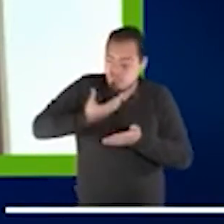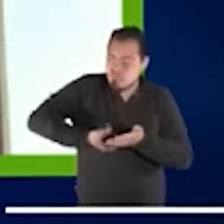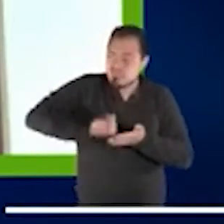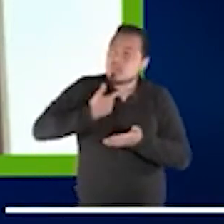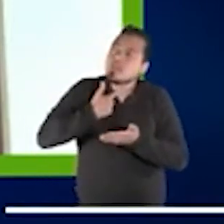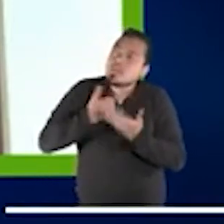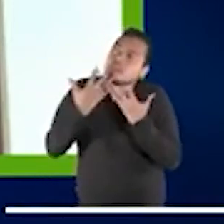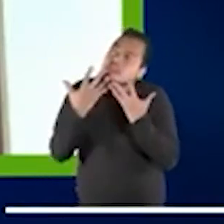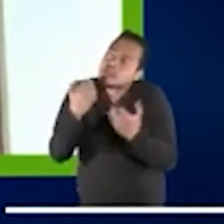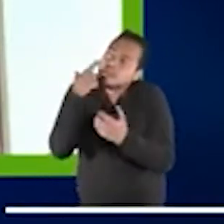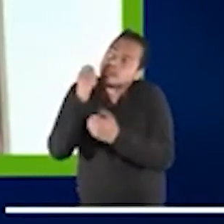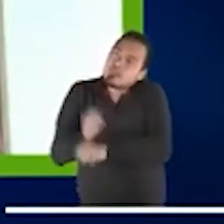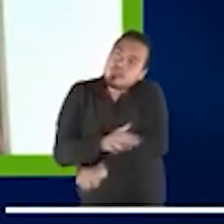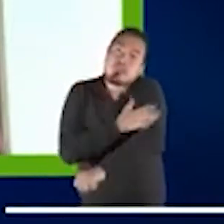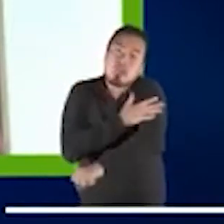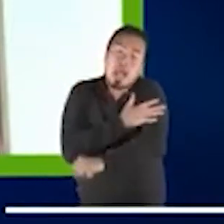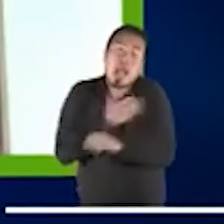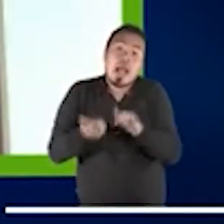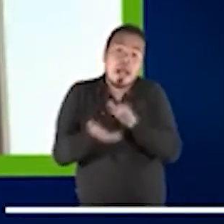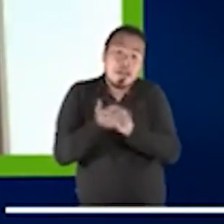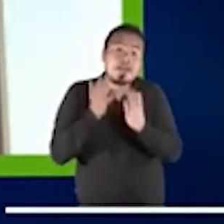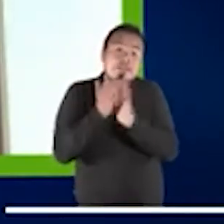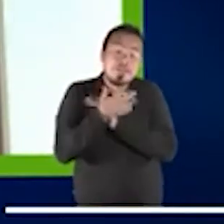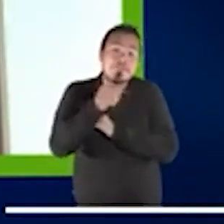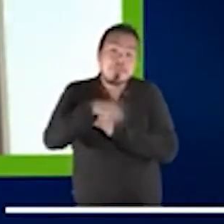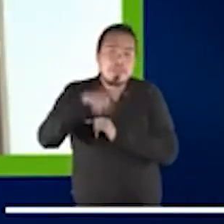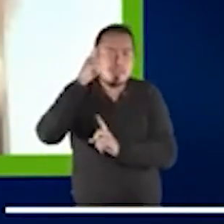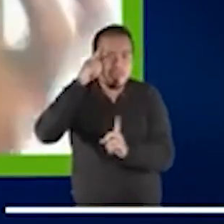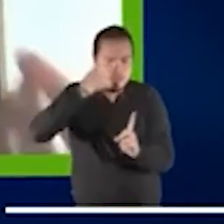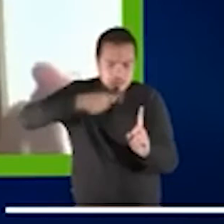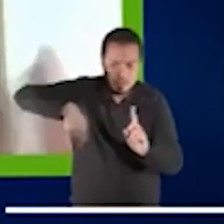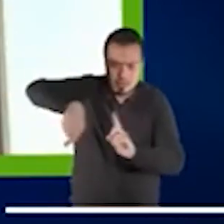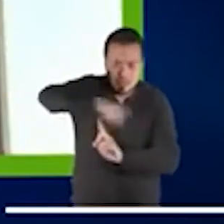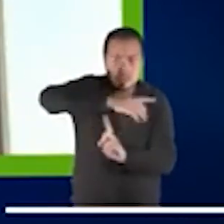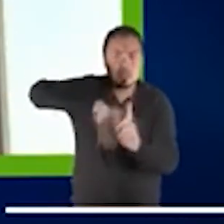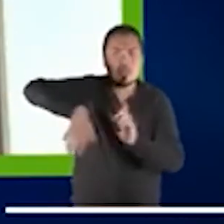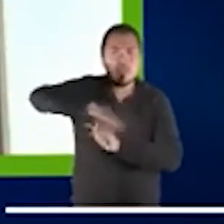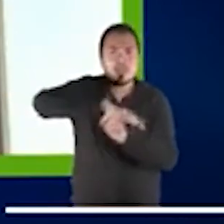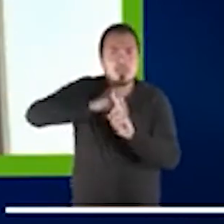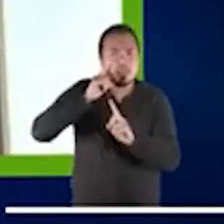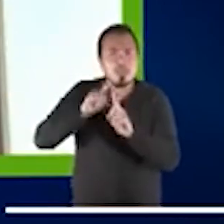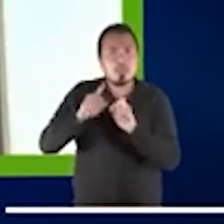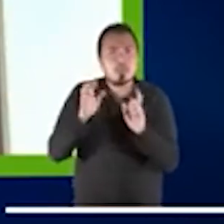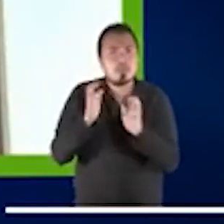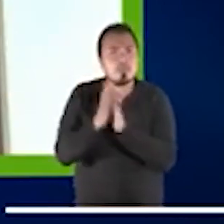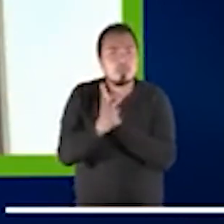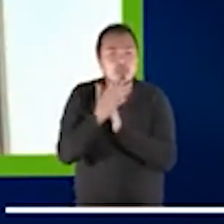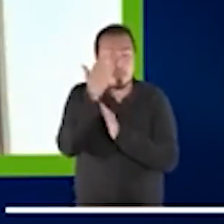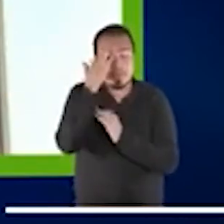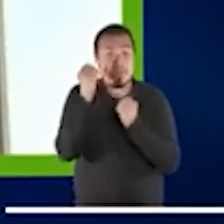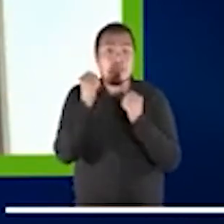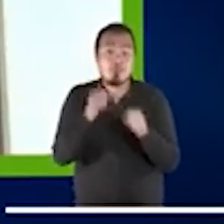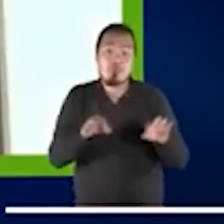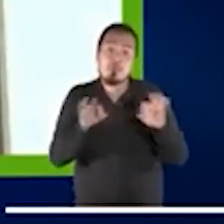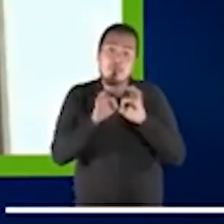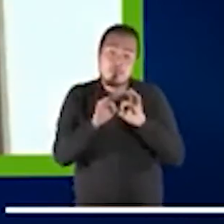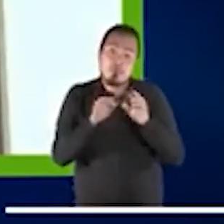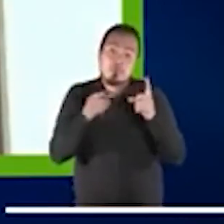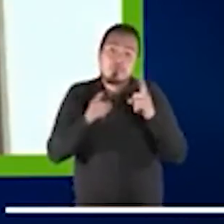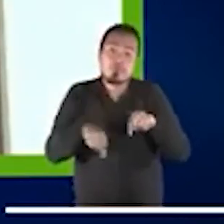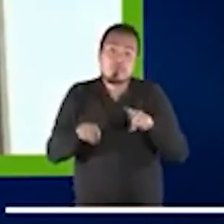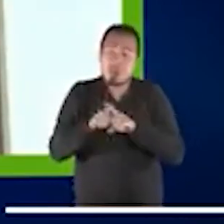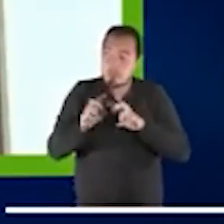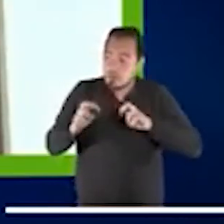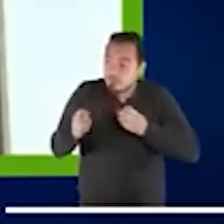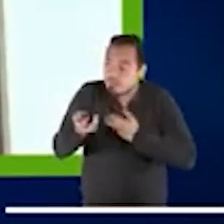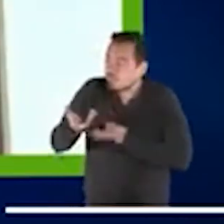Y también, por ejemplo, en los círculos, tuvieron que pensar cómo imaginar el Tolkien Peace, que es algo muy importante en los círculos, porque cada uno tenga